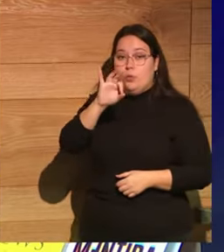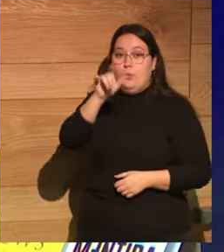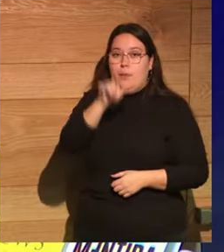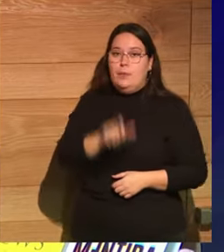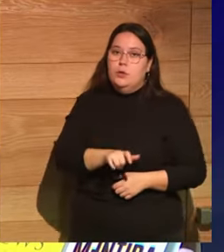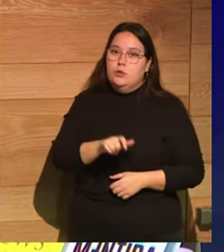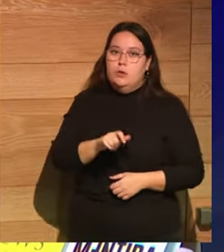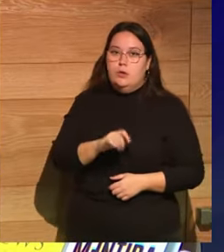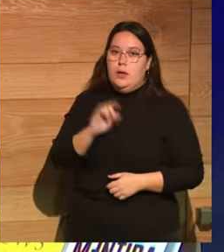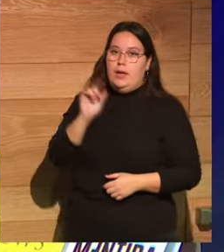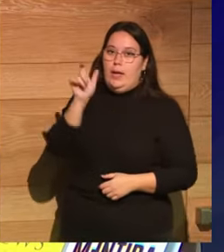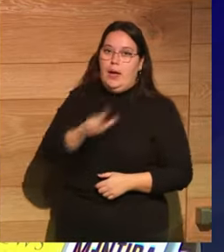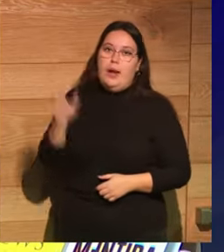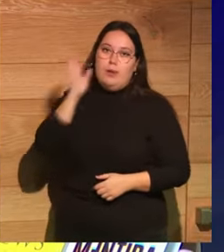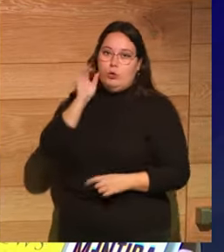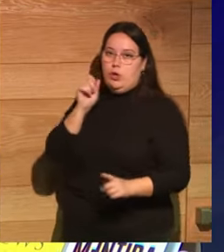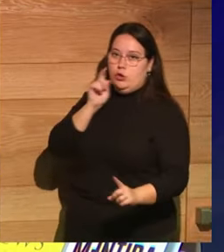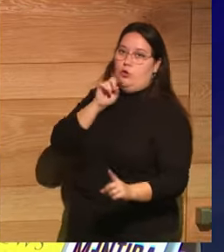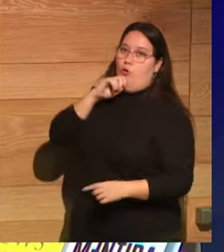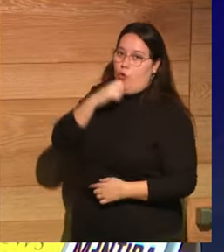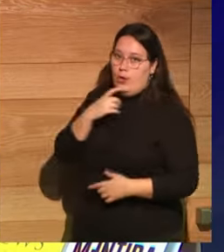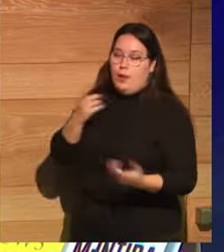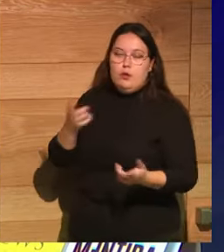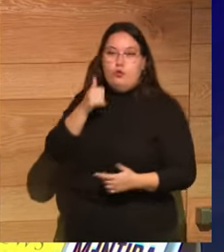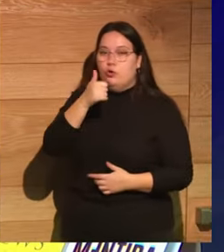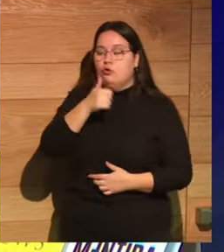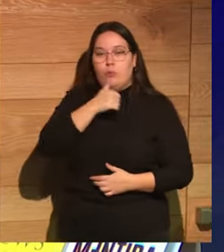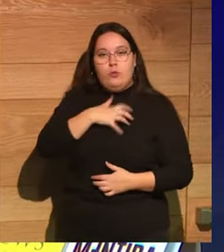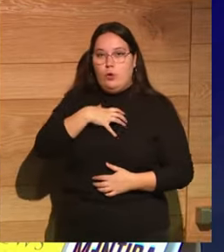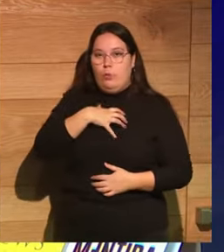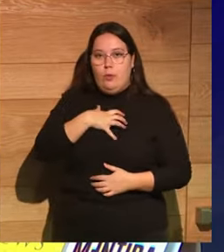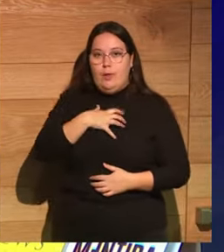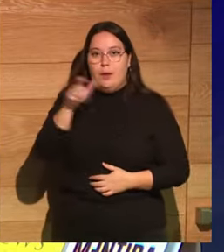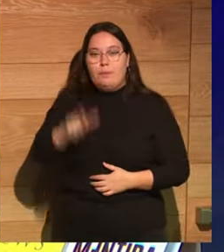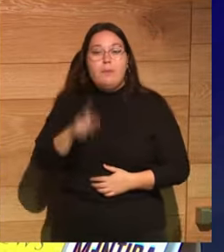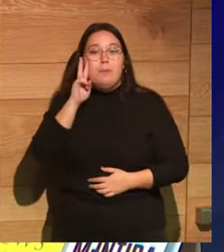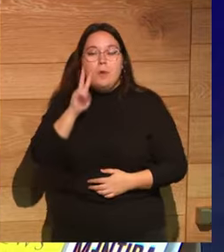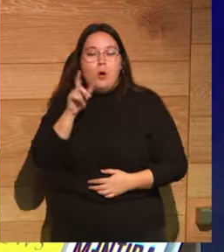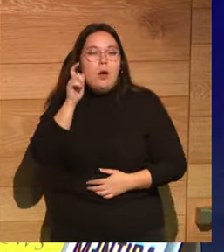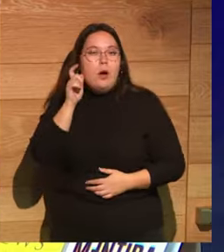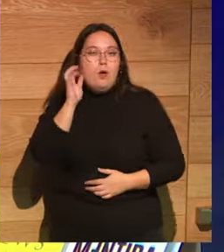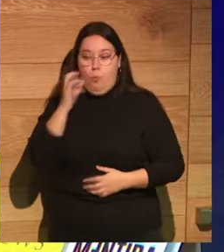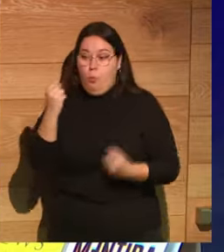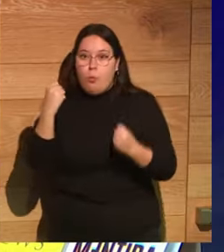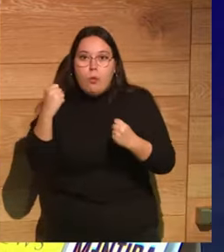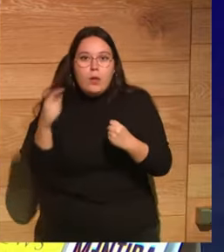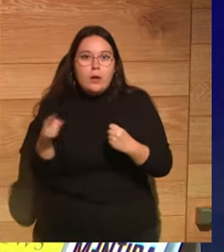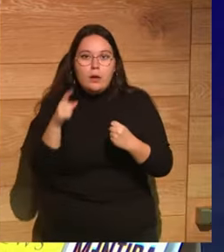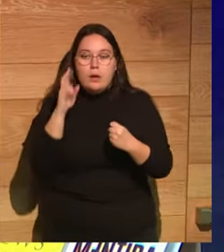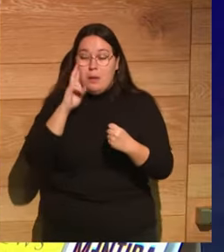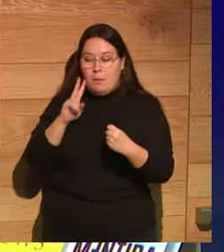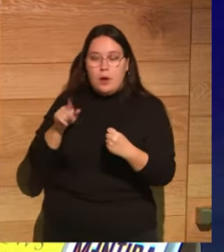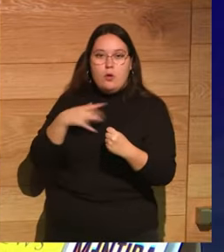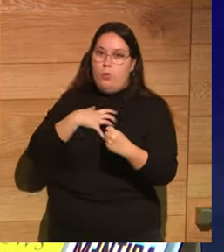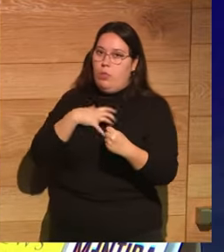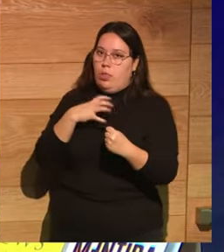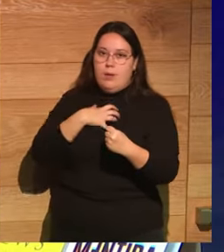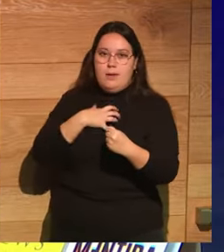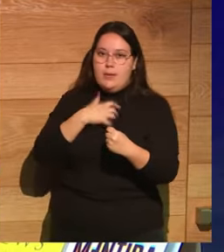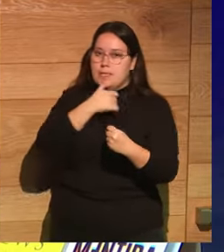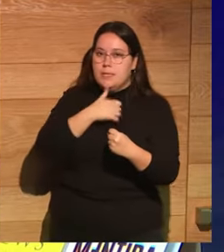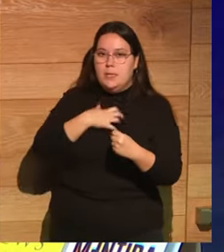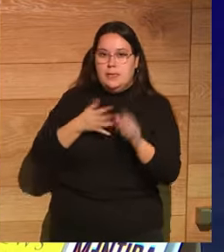bastante misógino, todo hay que decirlo, y que no podía soportar ver a una mujer con poder. Para él una mujer con poder era